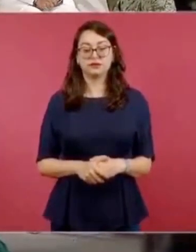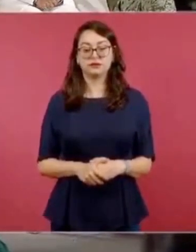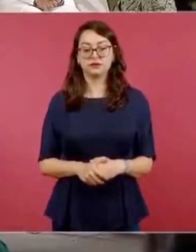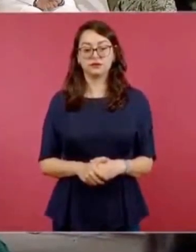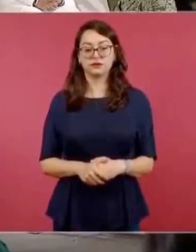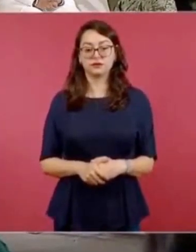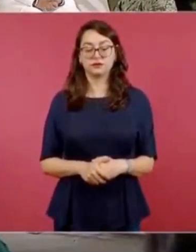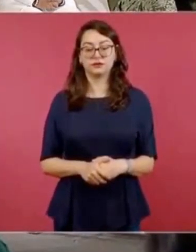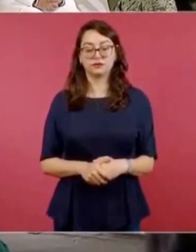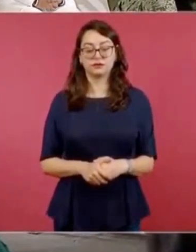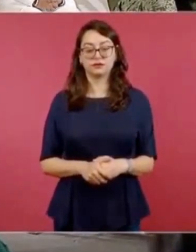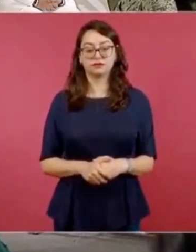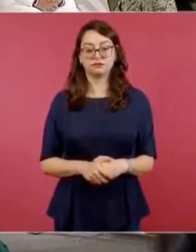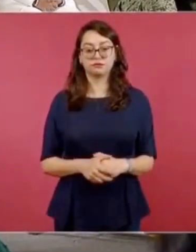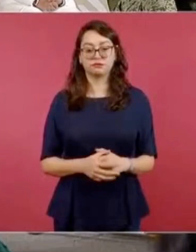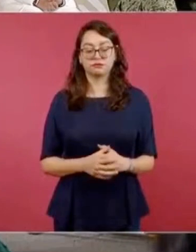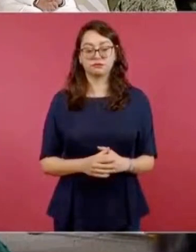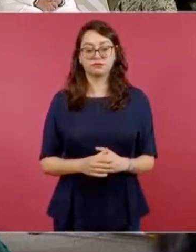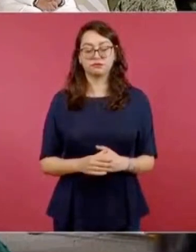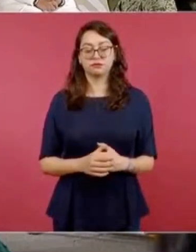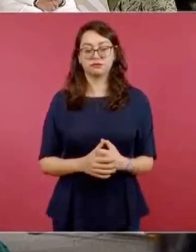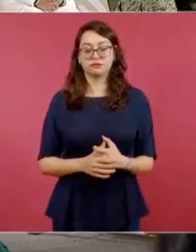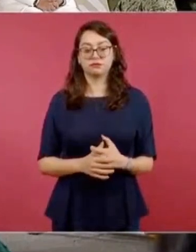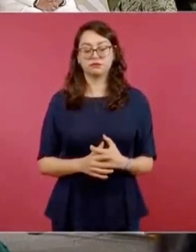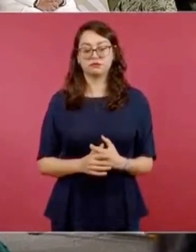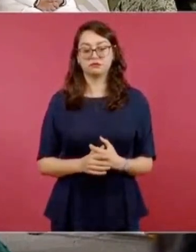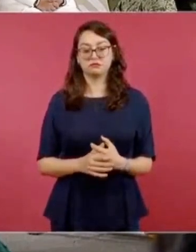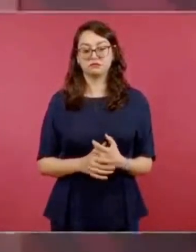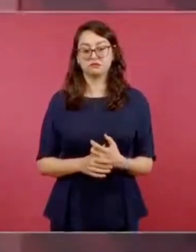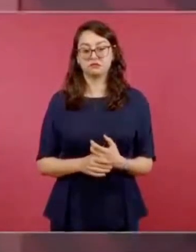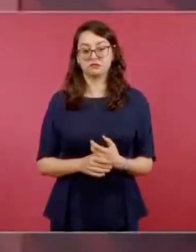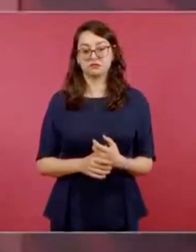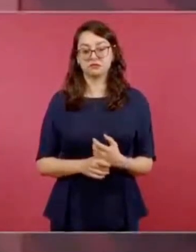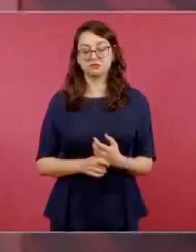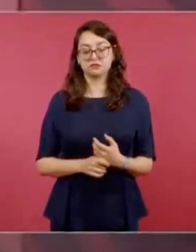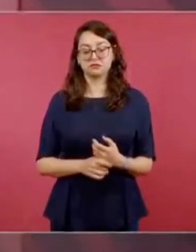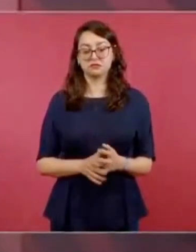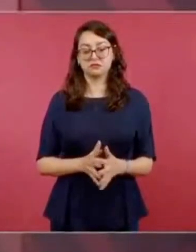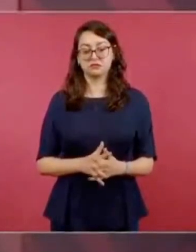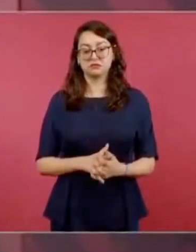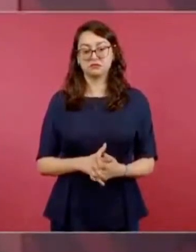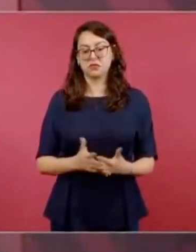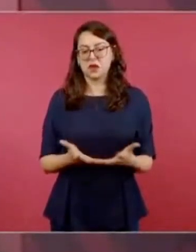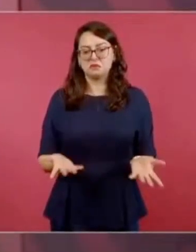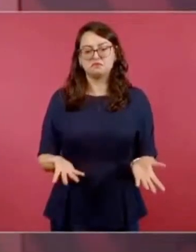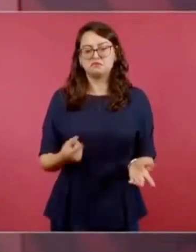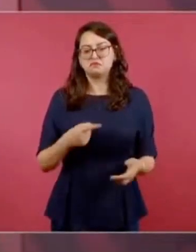lo que sostiene Katz sobre ese gobierno,